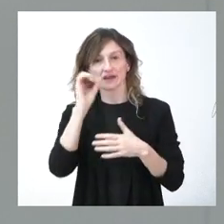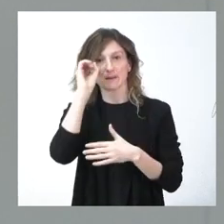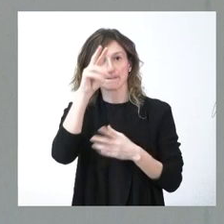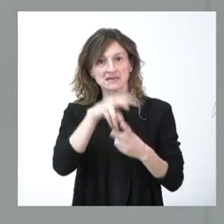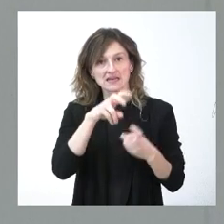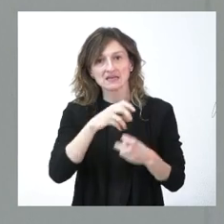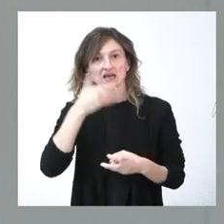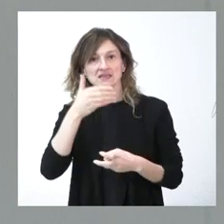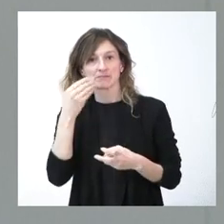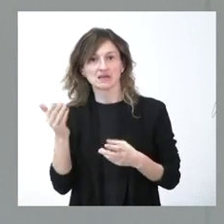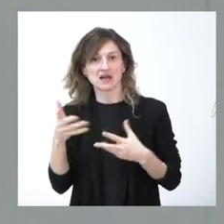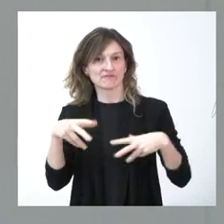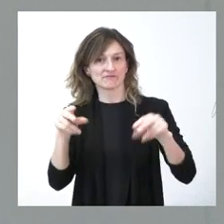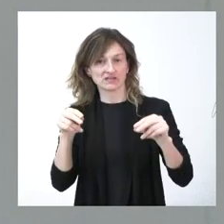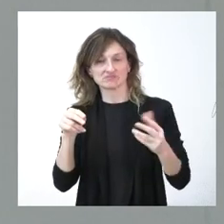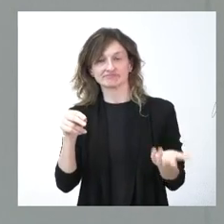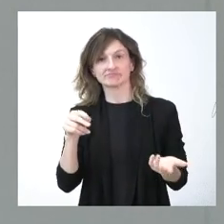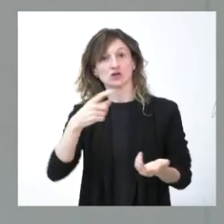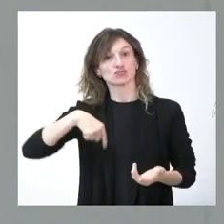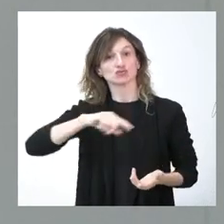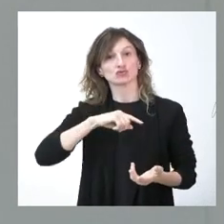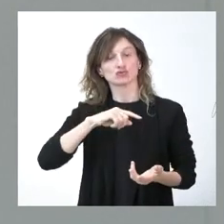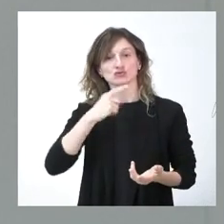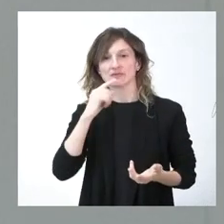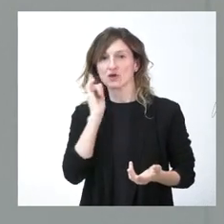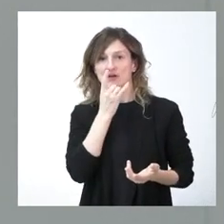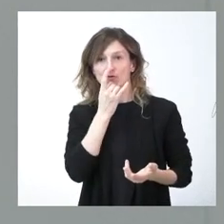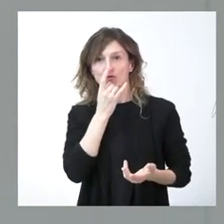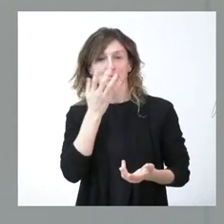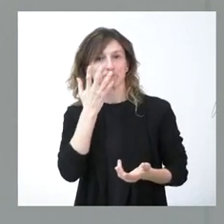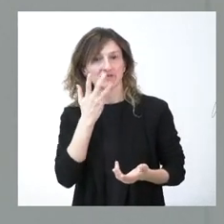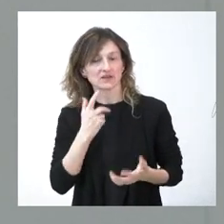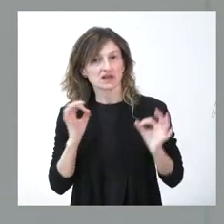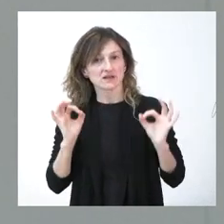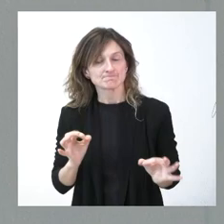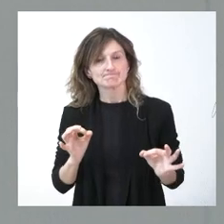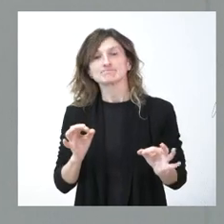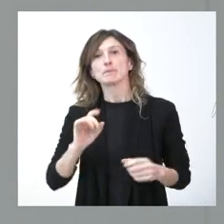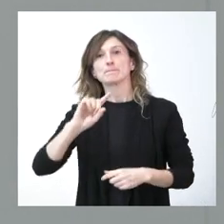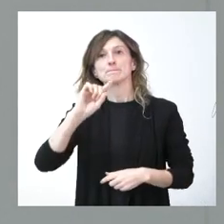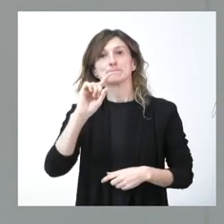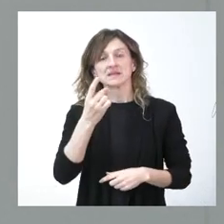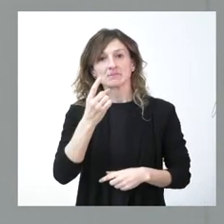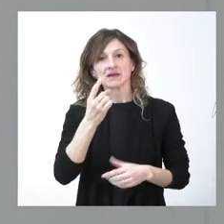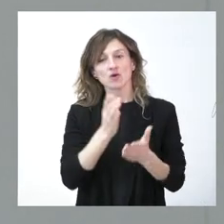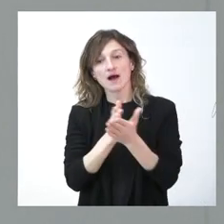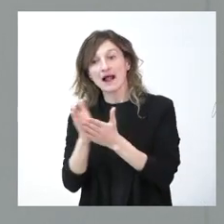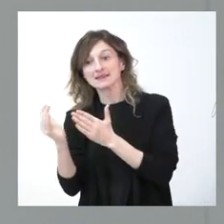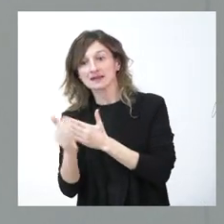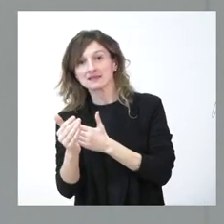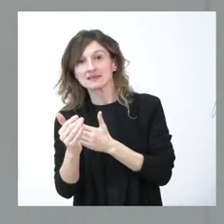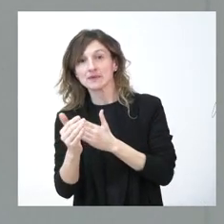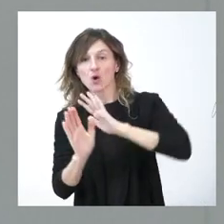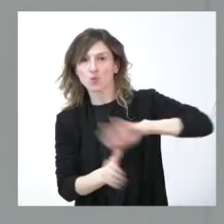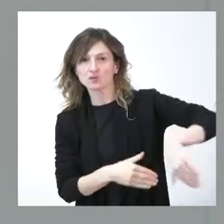y en las térmicas y nosotros siempre dijimos que hubiera sido preferible así lo manifestamos que primero se produjeran las alternativas y luego los cierres